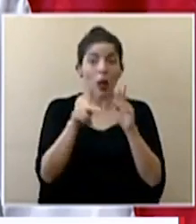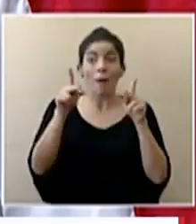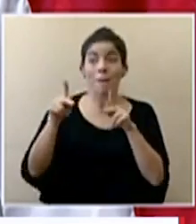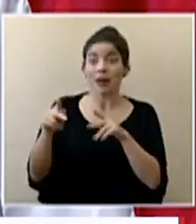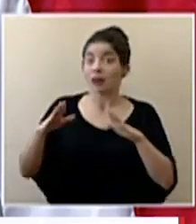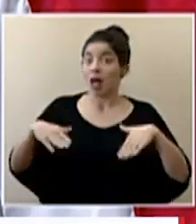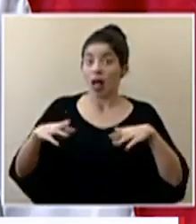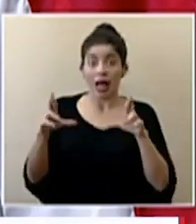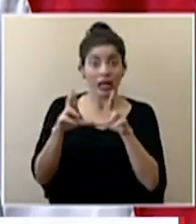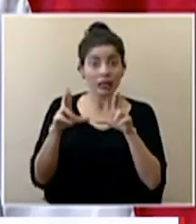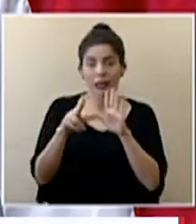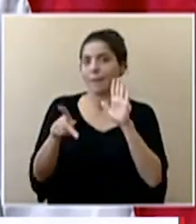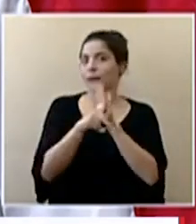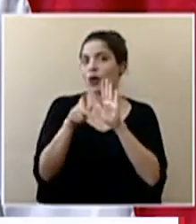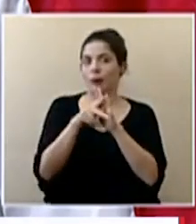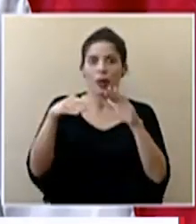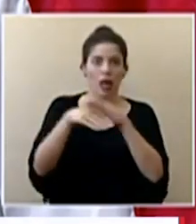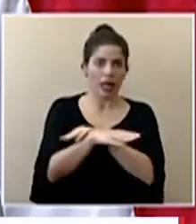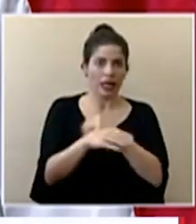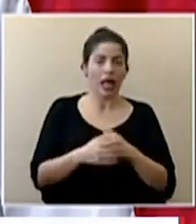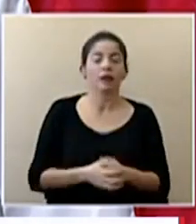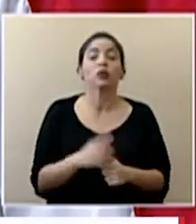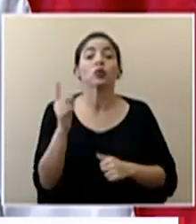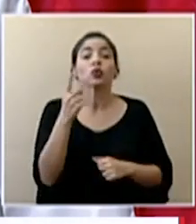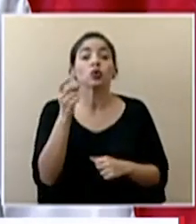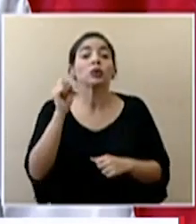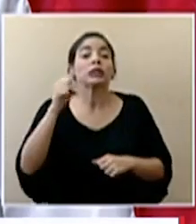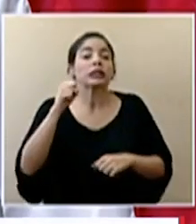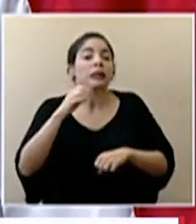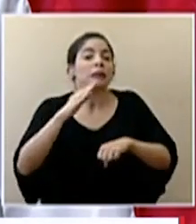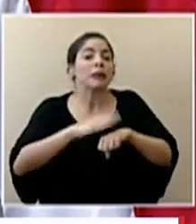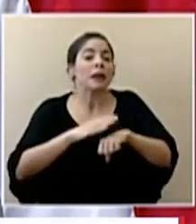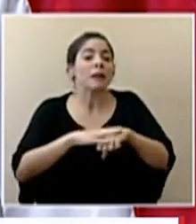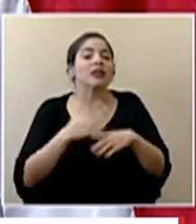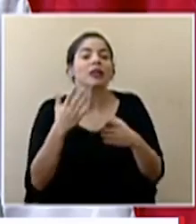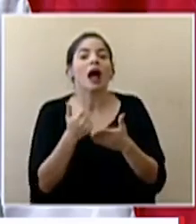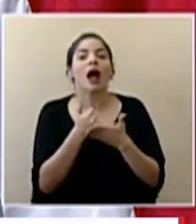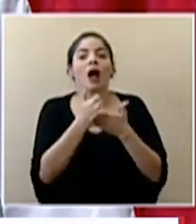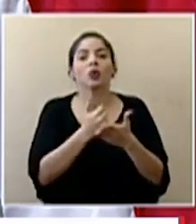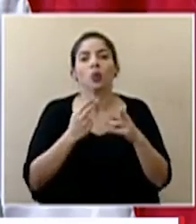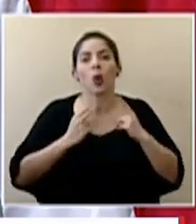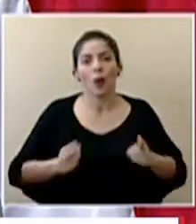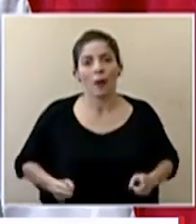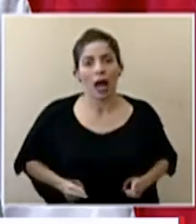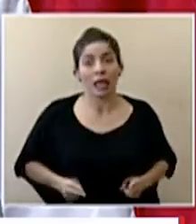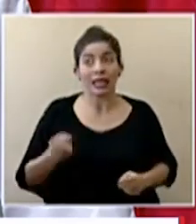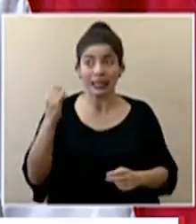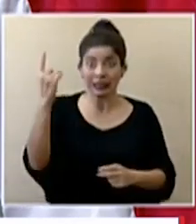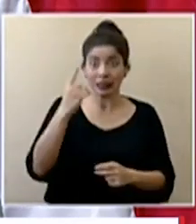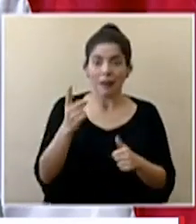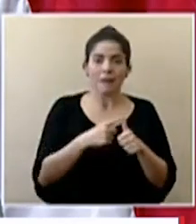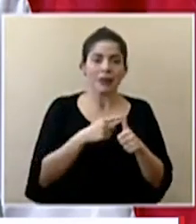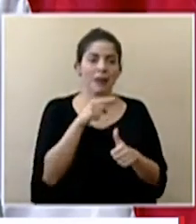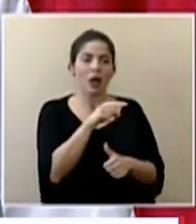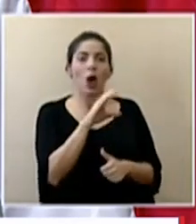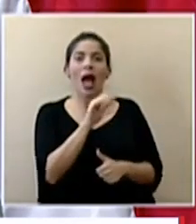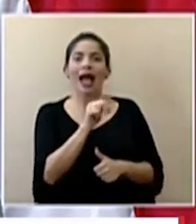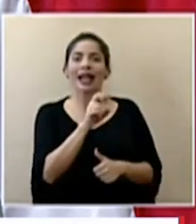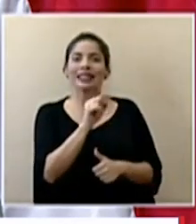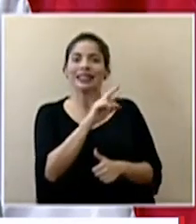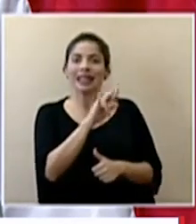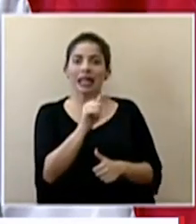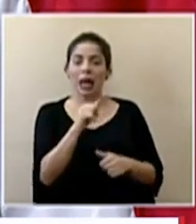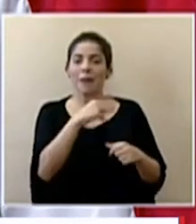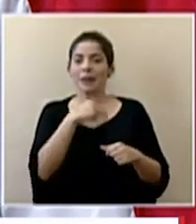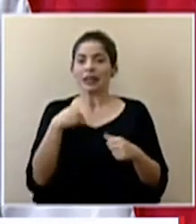residencia en el país. Y la excepción únicamente es en casos humanitarios que deberán ser valorados por la Cancillería, el Ministerio de